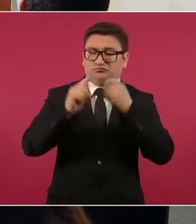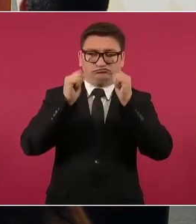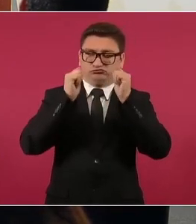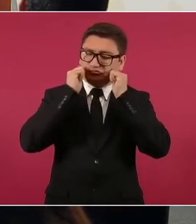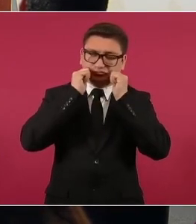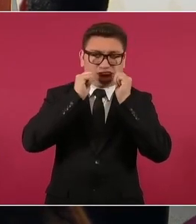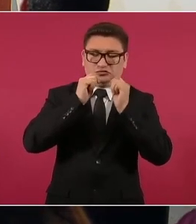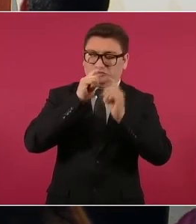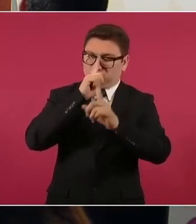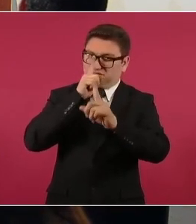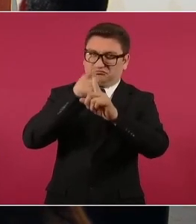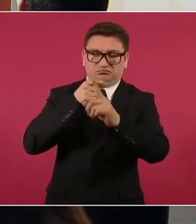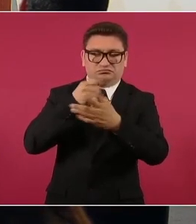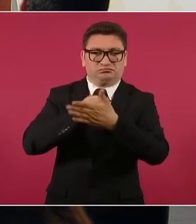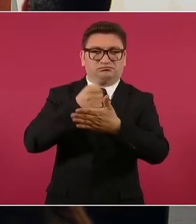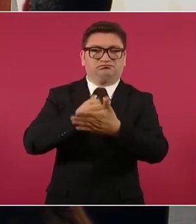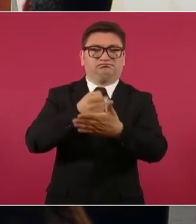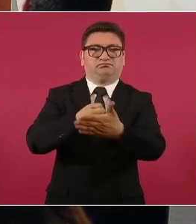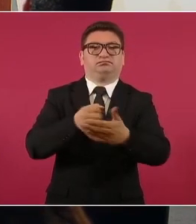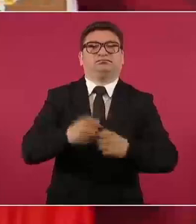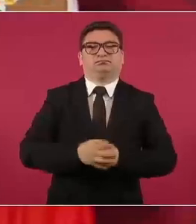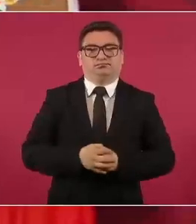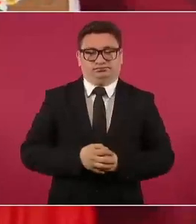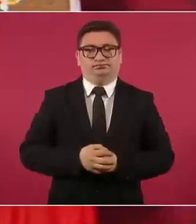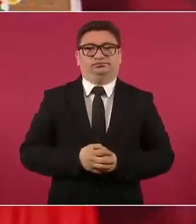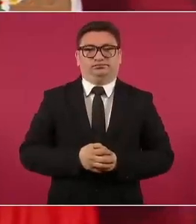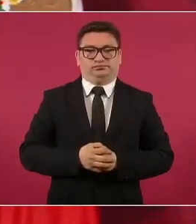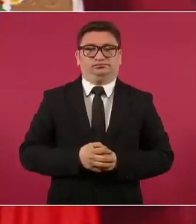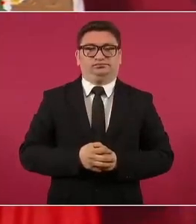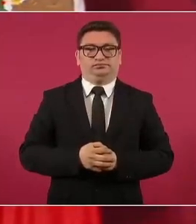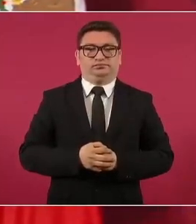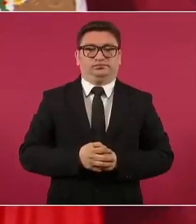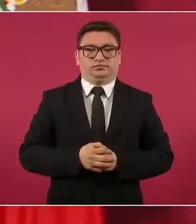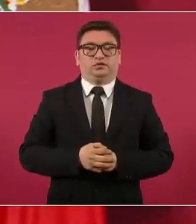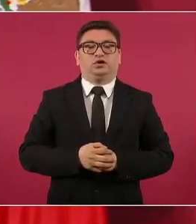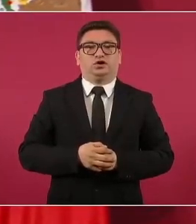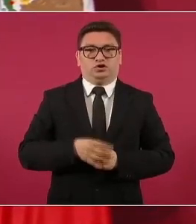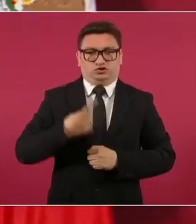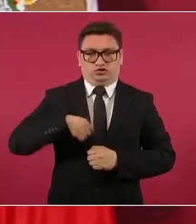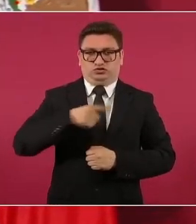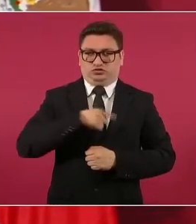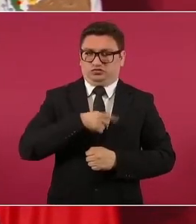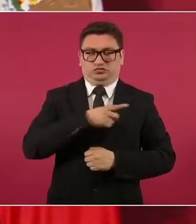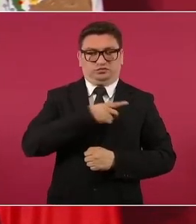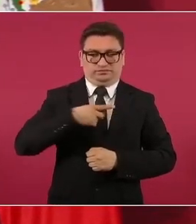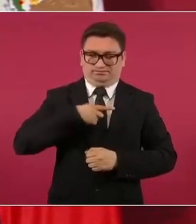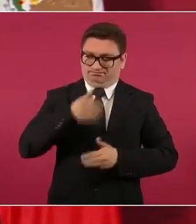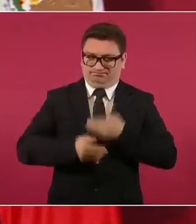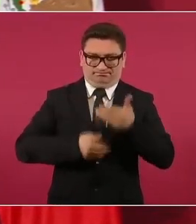en la adversidad, se tiene que ir hacia adelante.